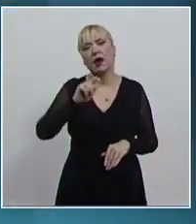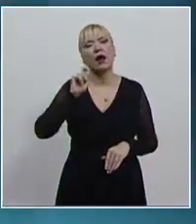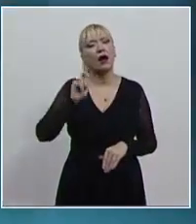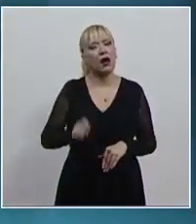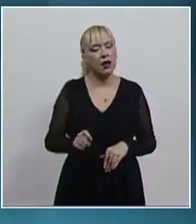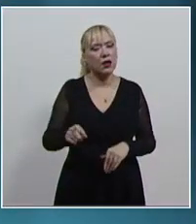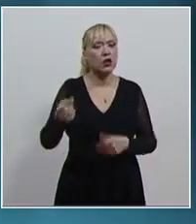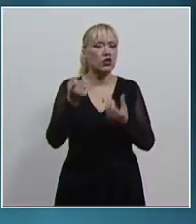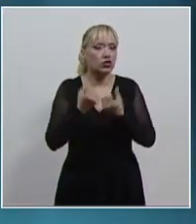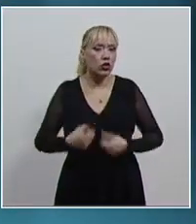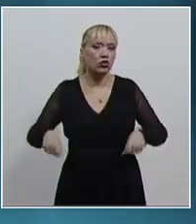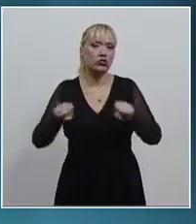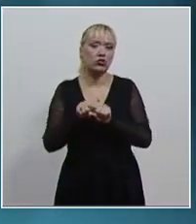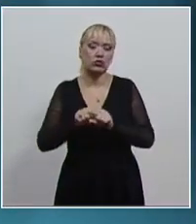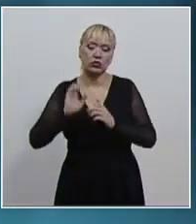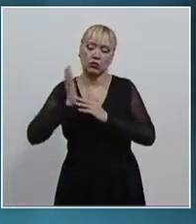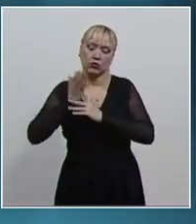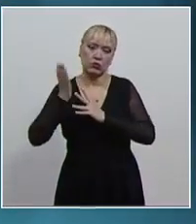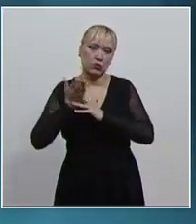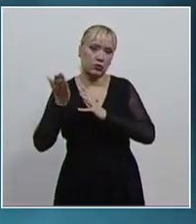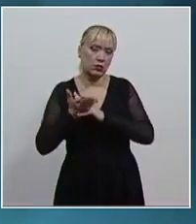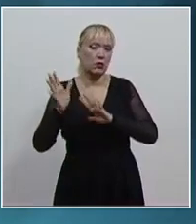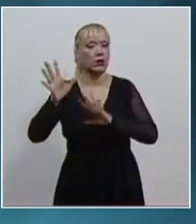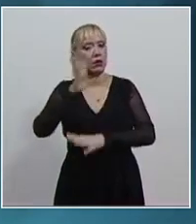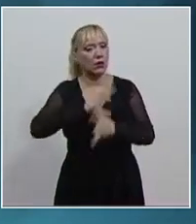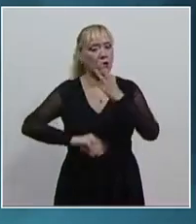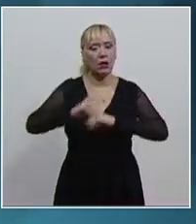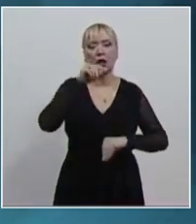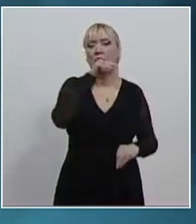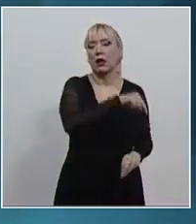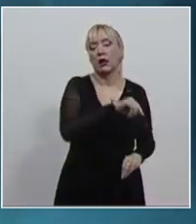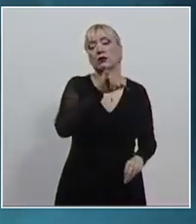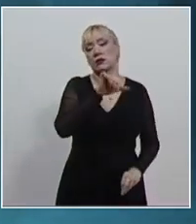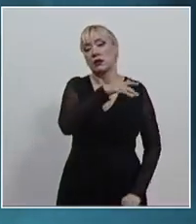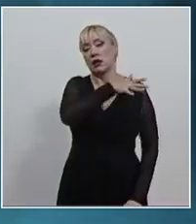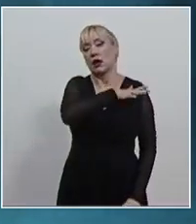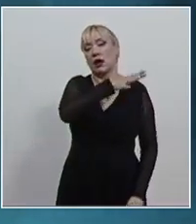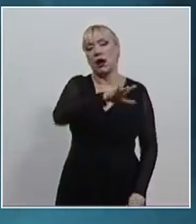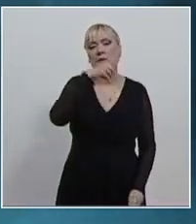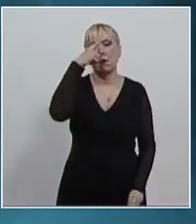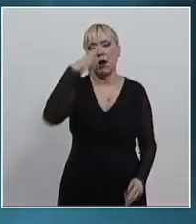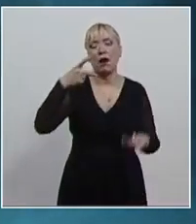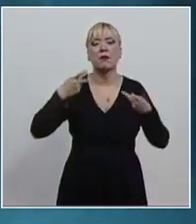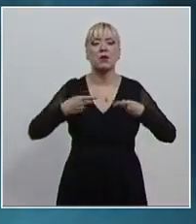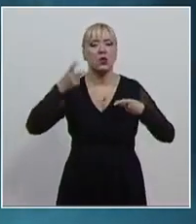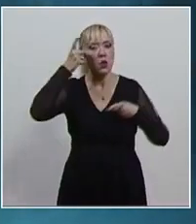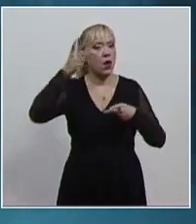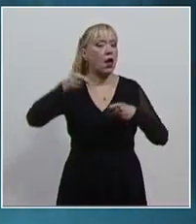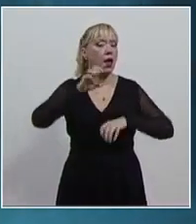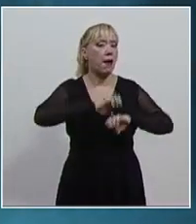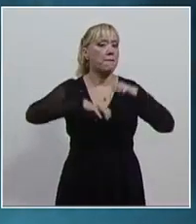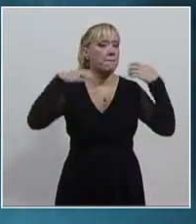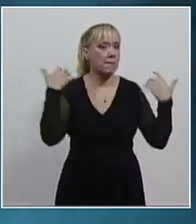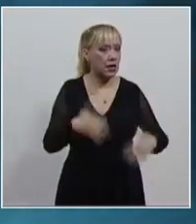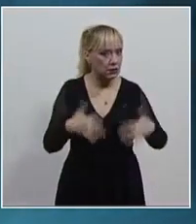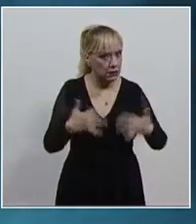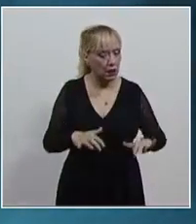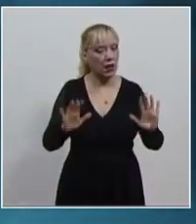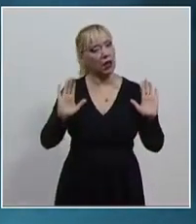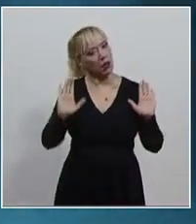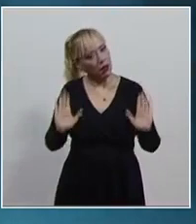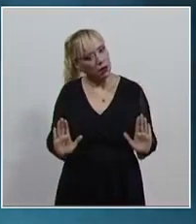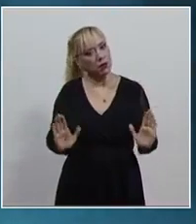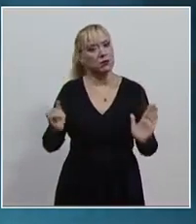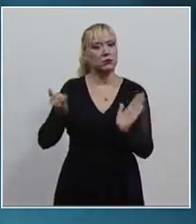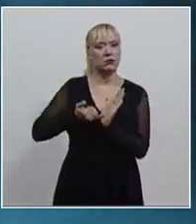a sus socios, como sí lo hacen los contribuyentes del régimen general para personas morales. Explicó que las normas fiscales